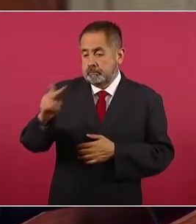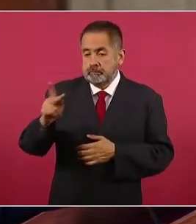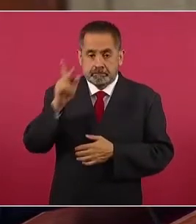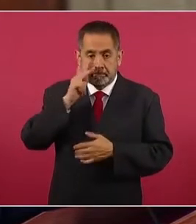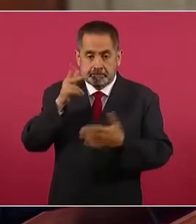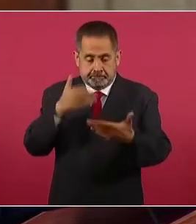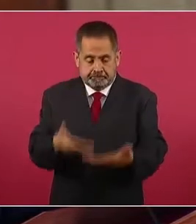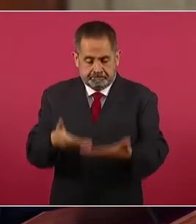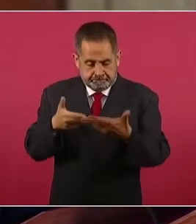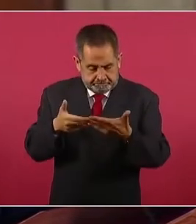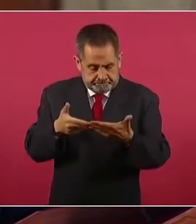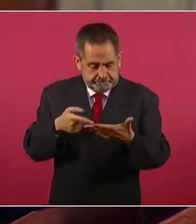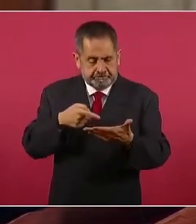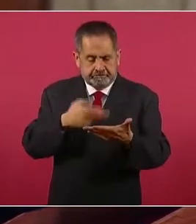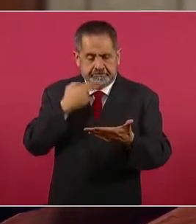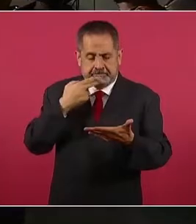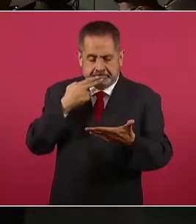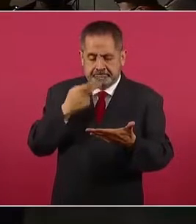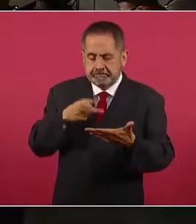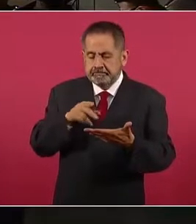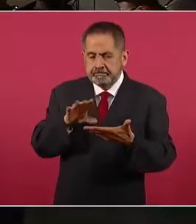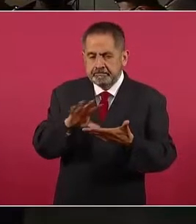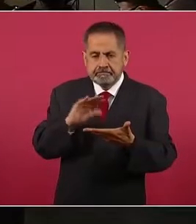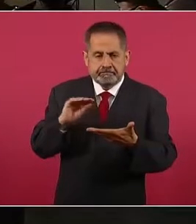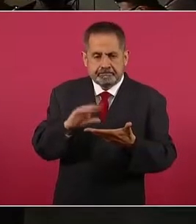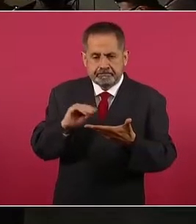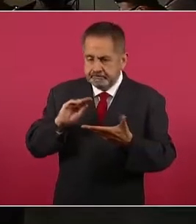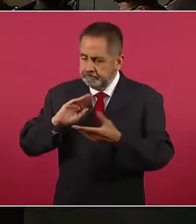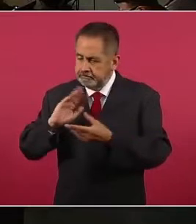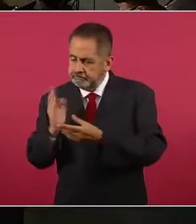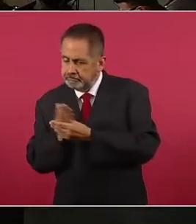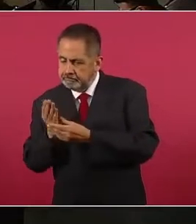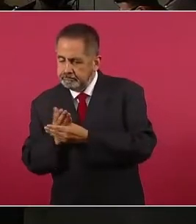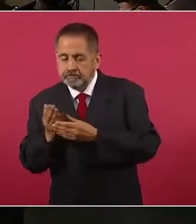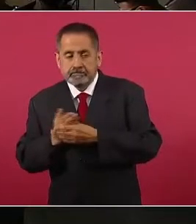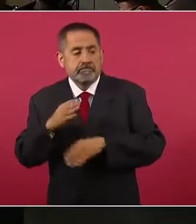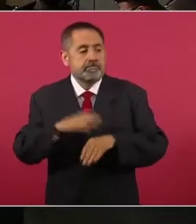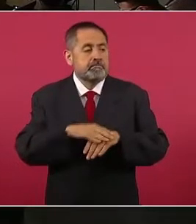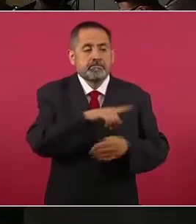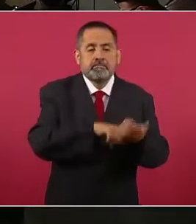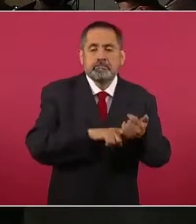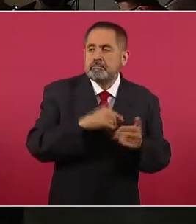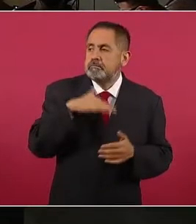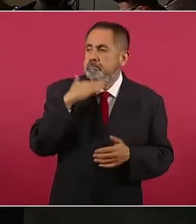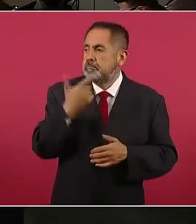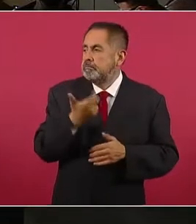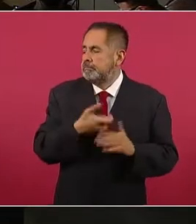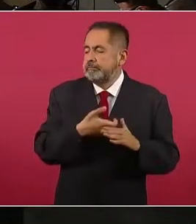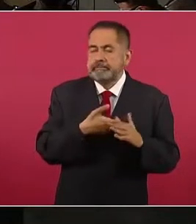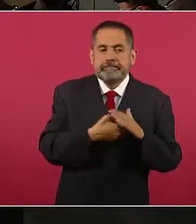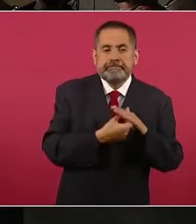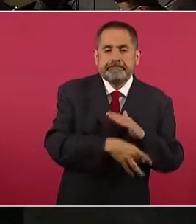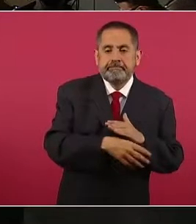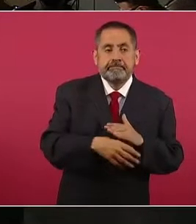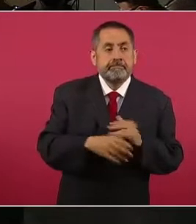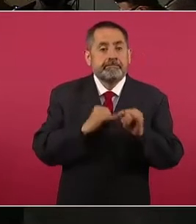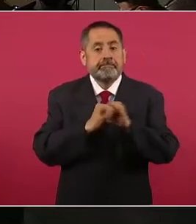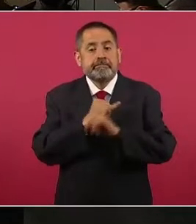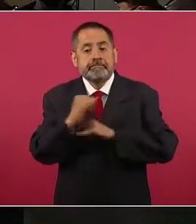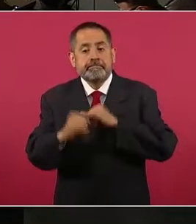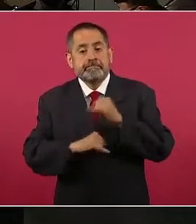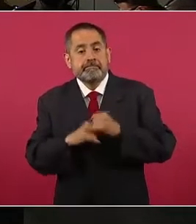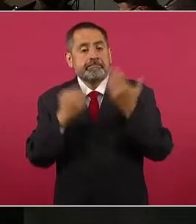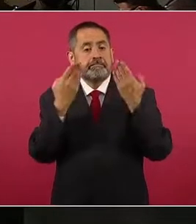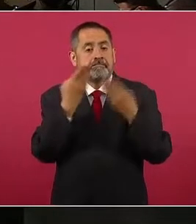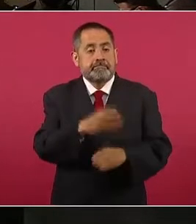integrando una carpeta de investigación por lavado de dinero y transferencias internacionales y